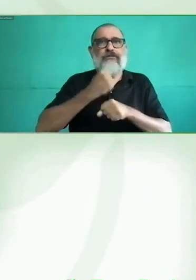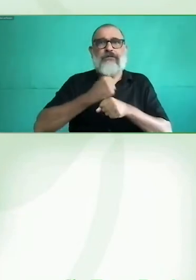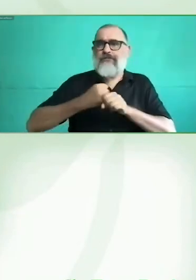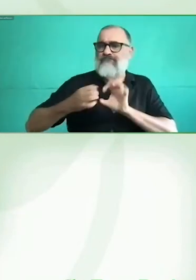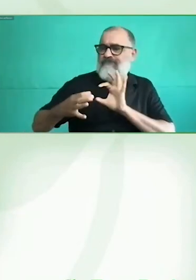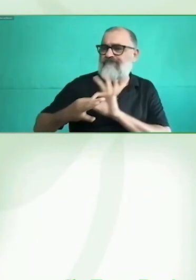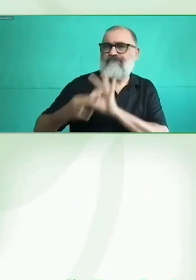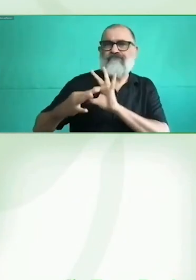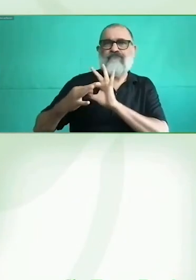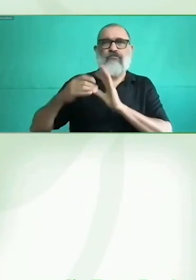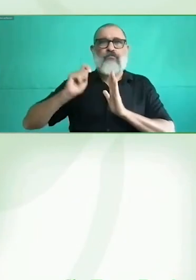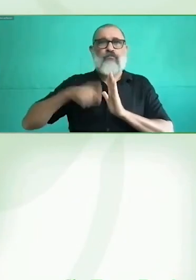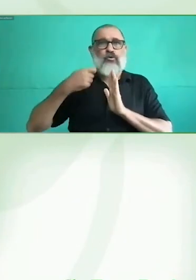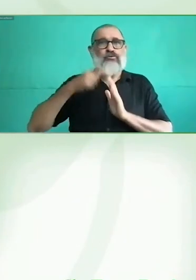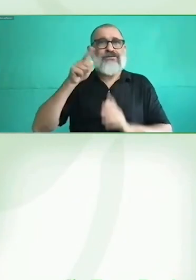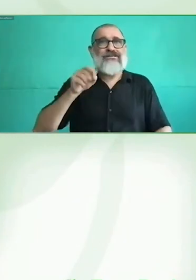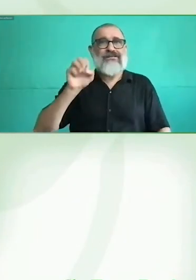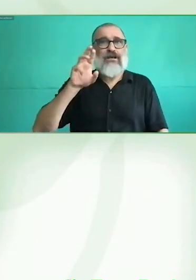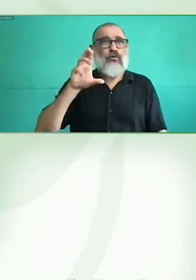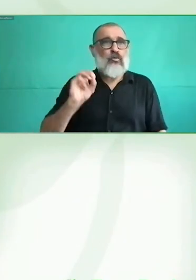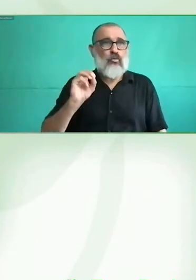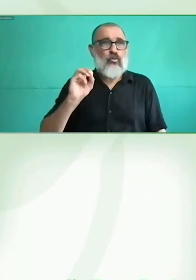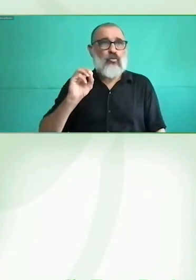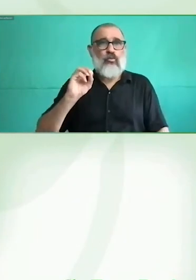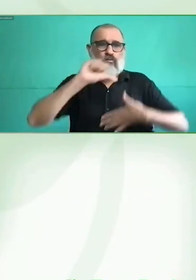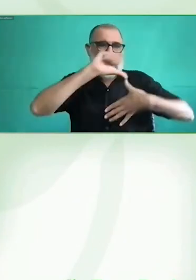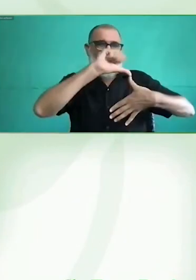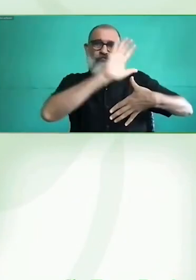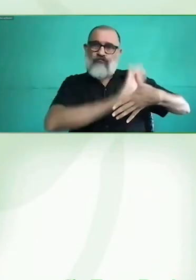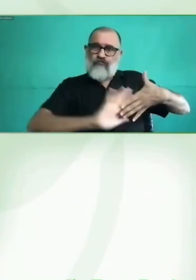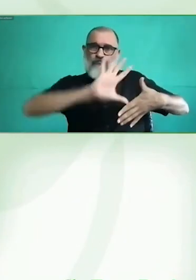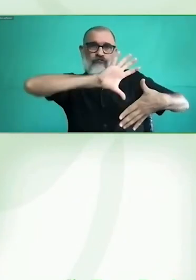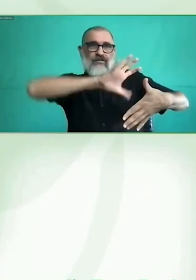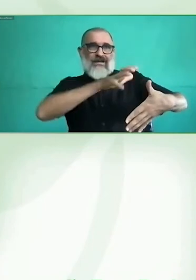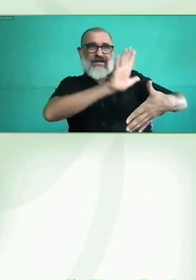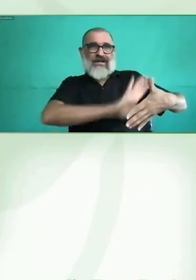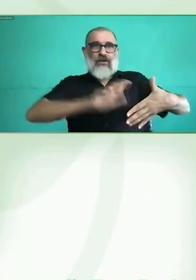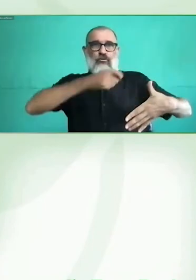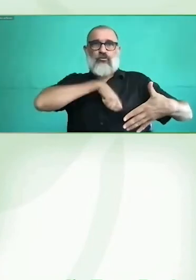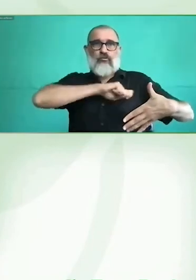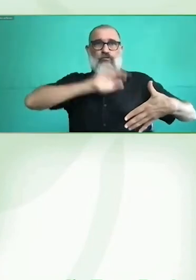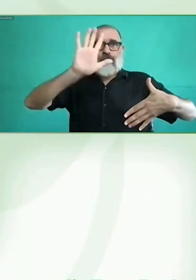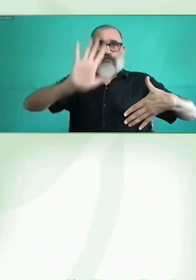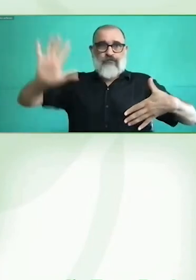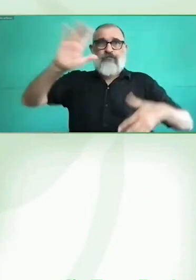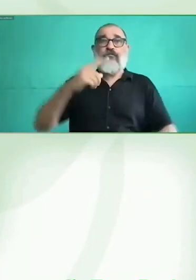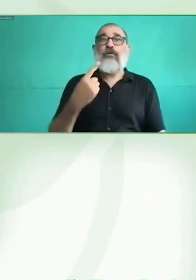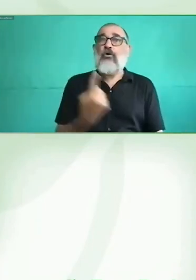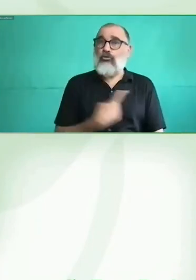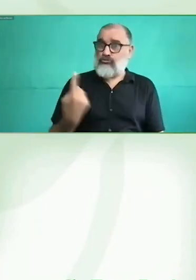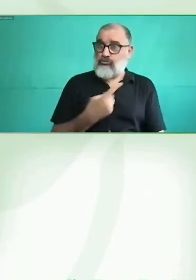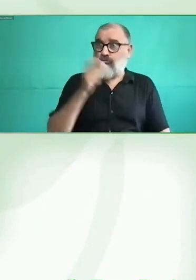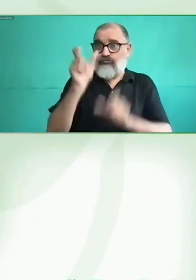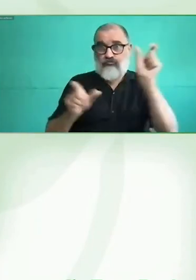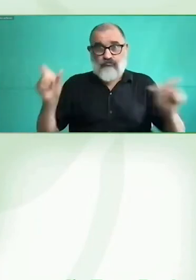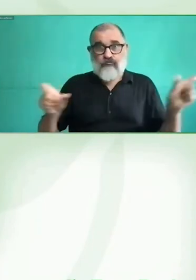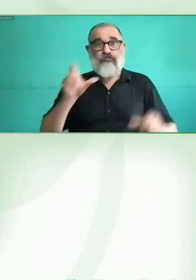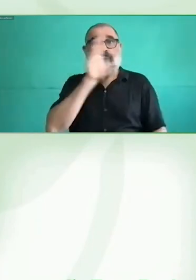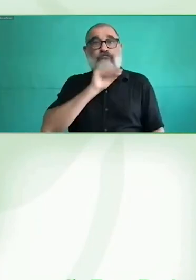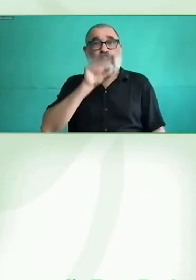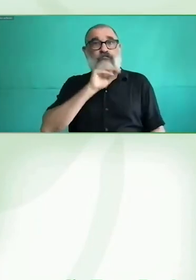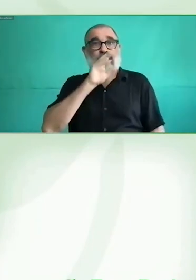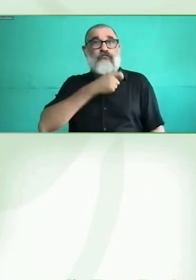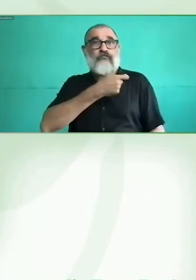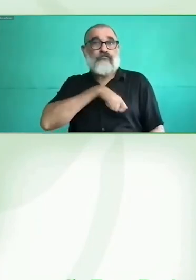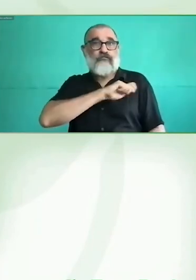dejar de lado a España, que está acá en Europa, pero que también es un gran referente en materia de inclusión. Y en ese